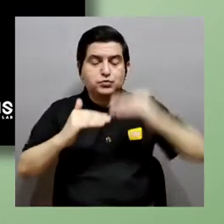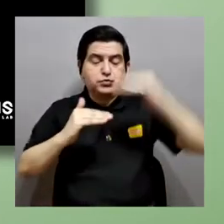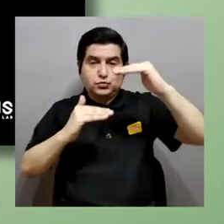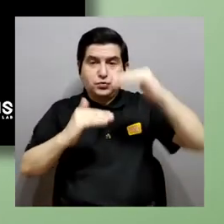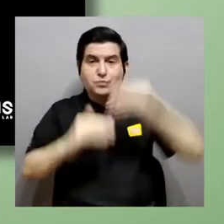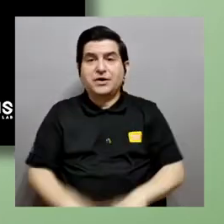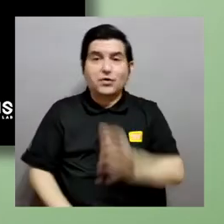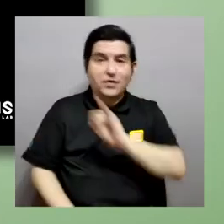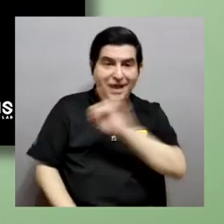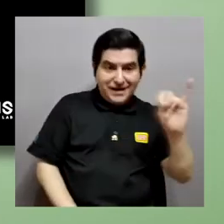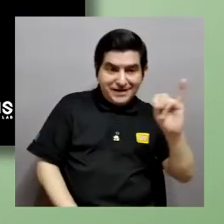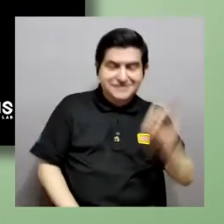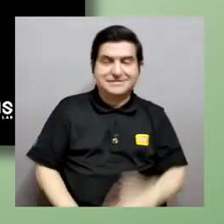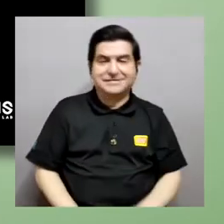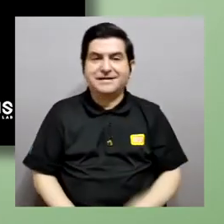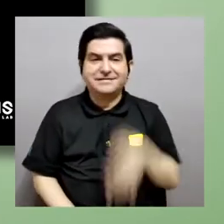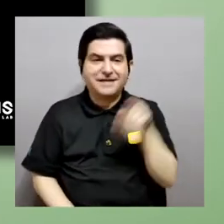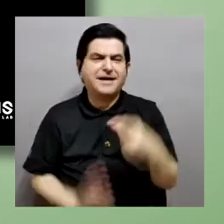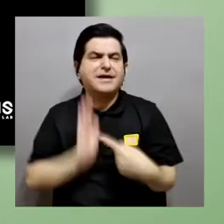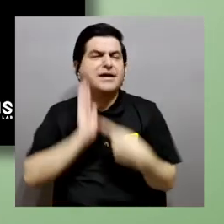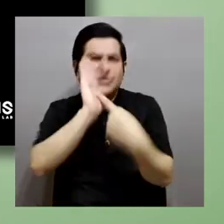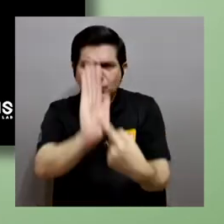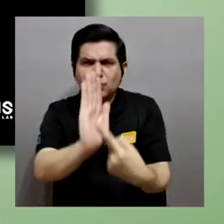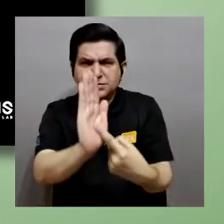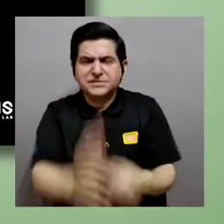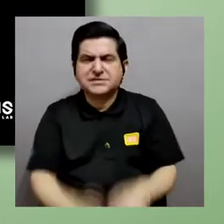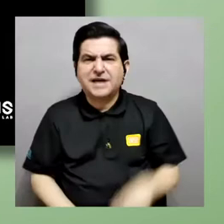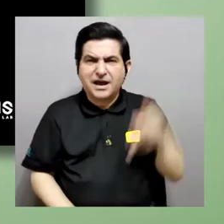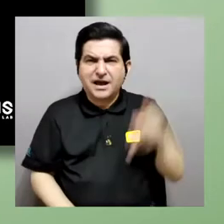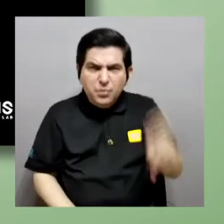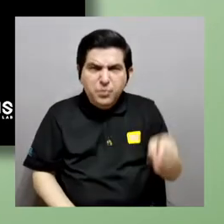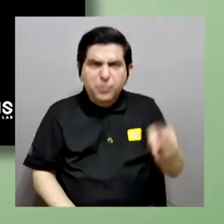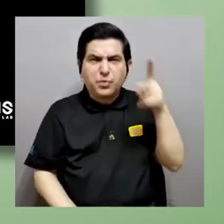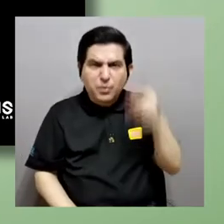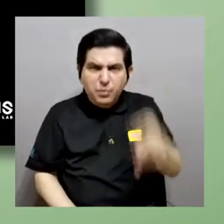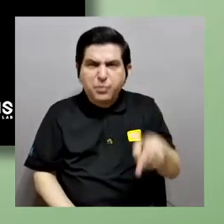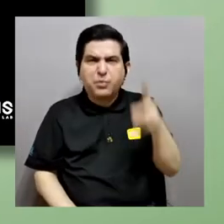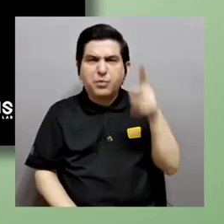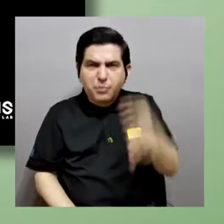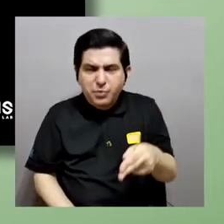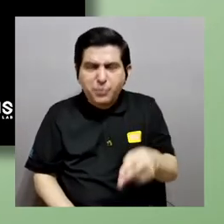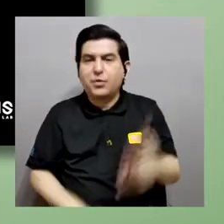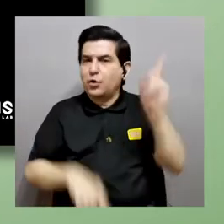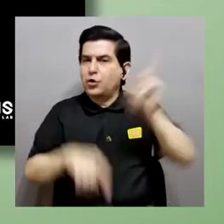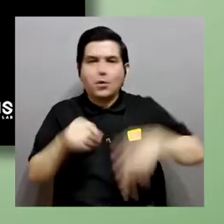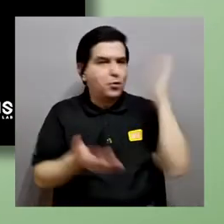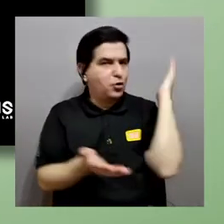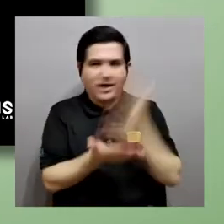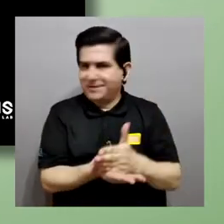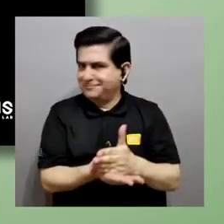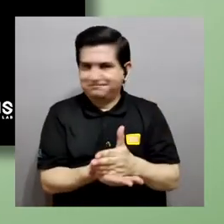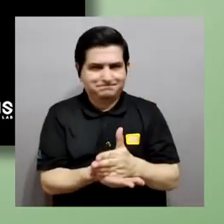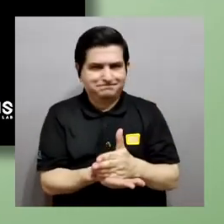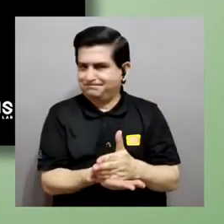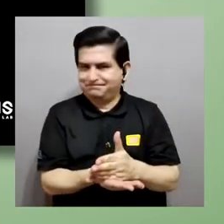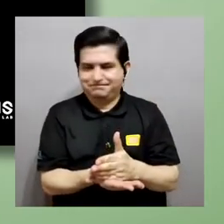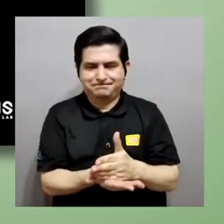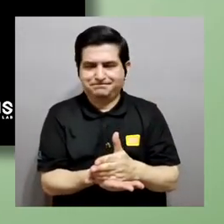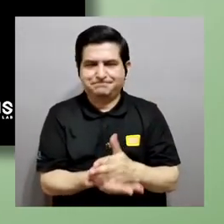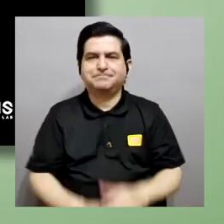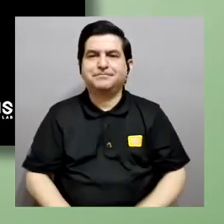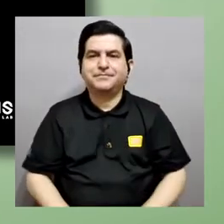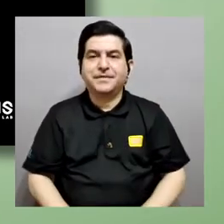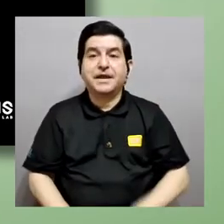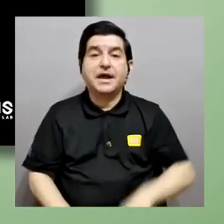Son las lucecitas que indican que la tijera sigue cortando, que no la hemos logrado inhibir, que no la hemos quitado el filo, ¿verdad? Y hay forma de